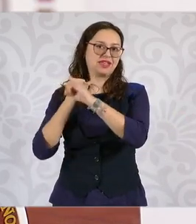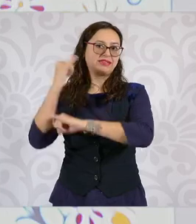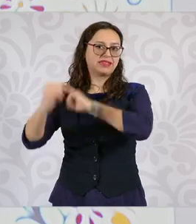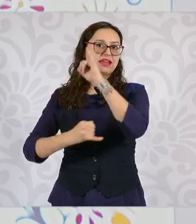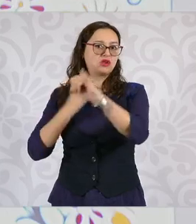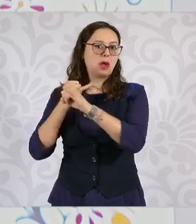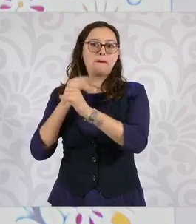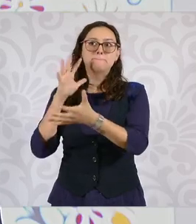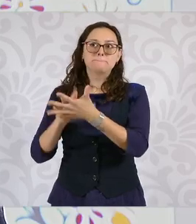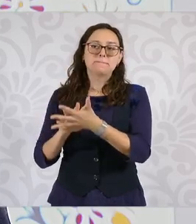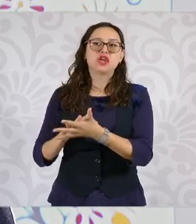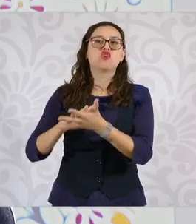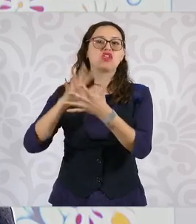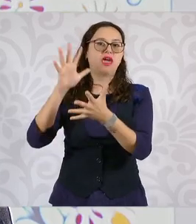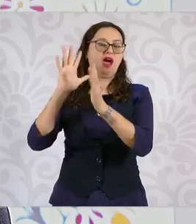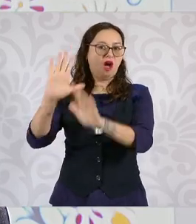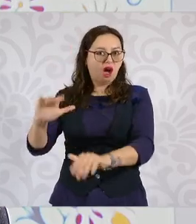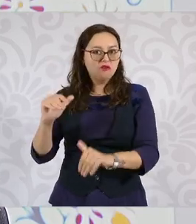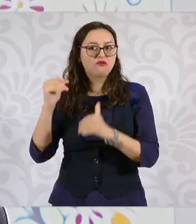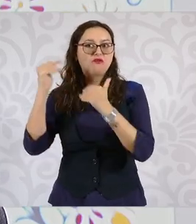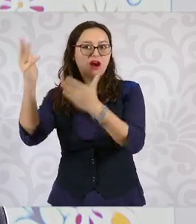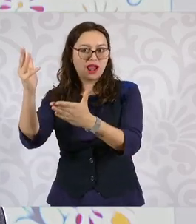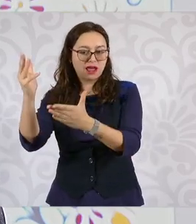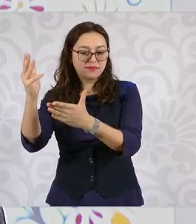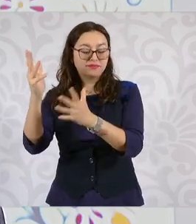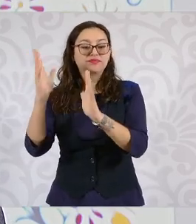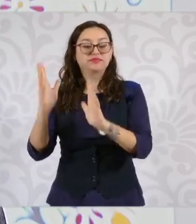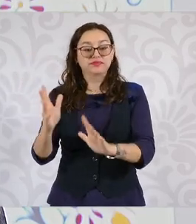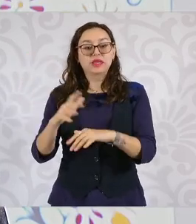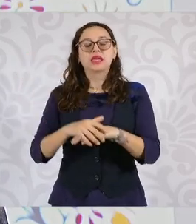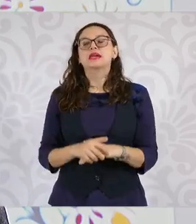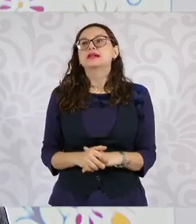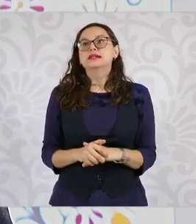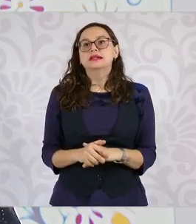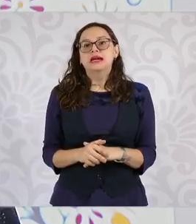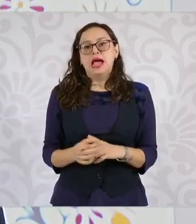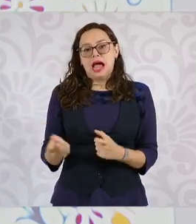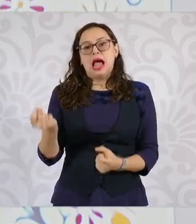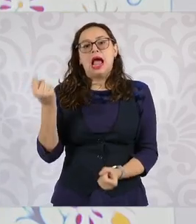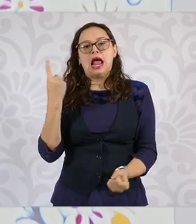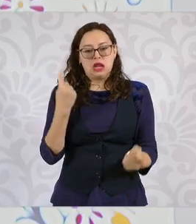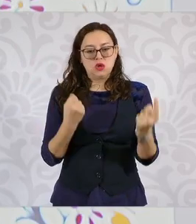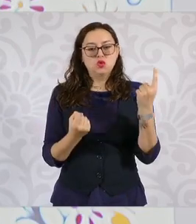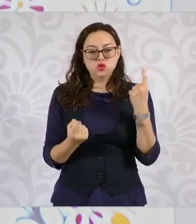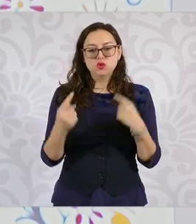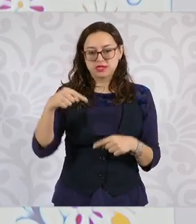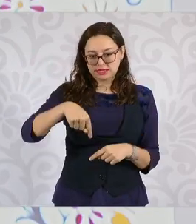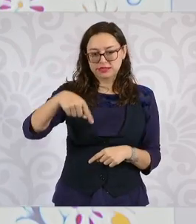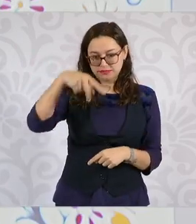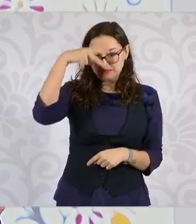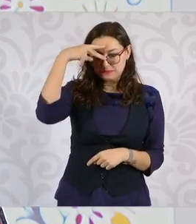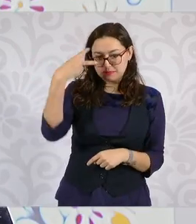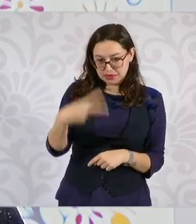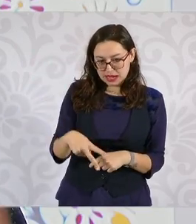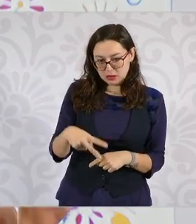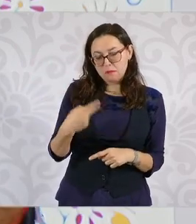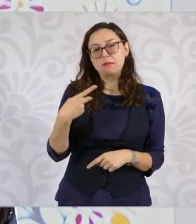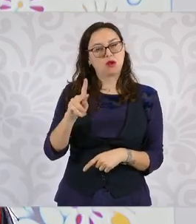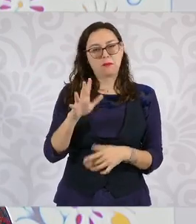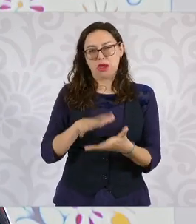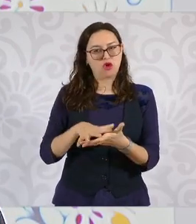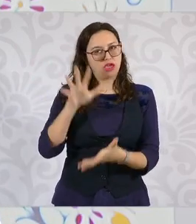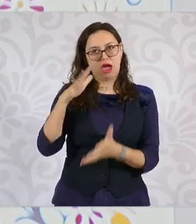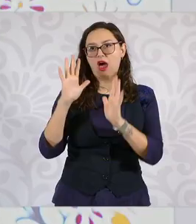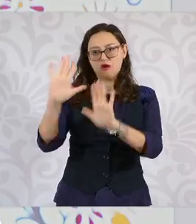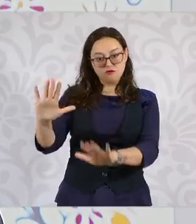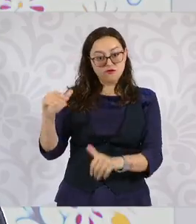aunque hay algunas que están vinculadas a algunas tiendas, generaron una forma de incorporar a los